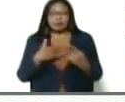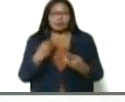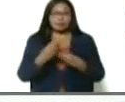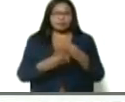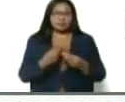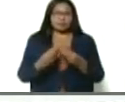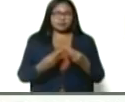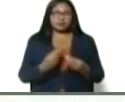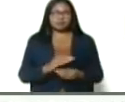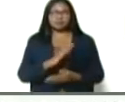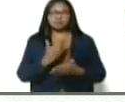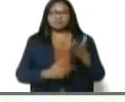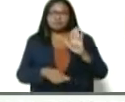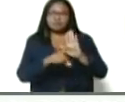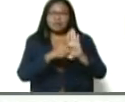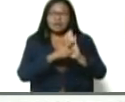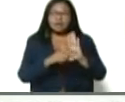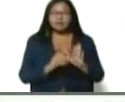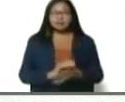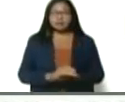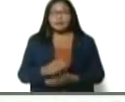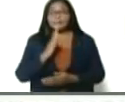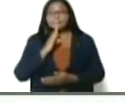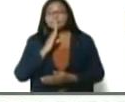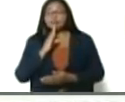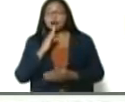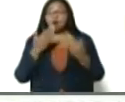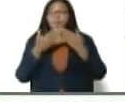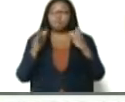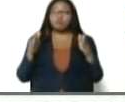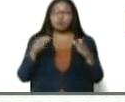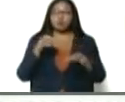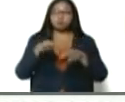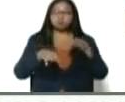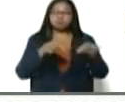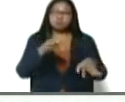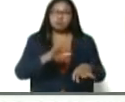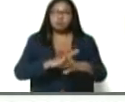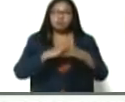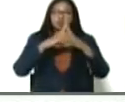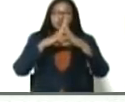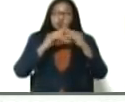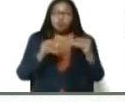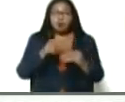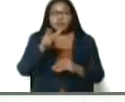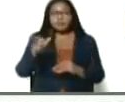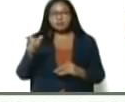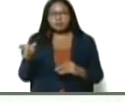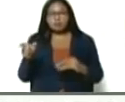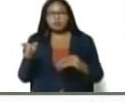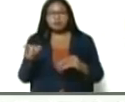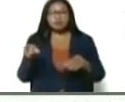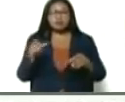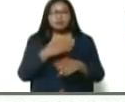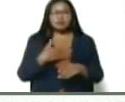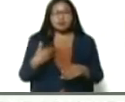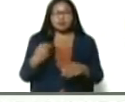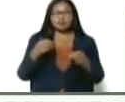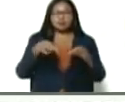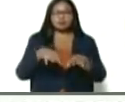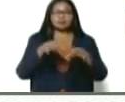introduce en esta reforma de ley. Banco, un banco público, ¿qué quiere decir? Que todos los actores del sector agroalimentario,